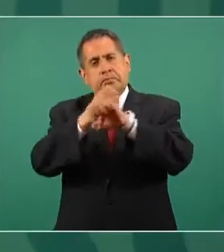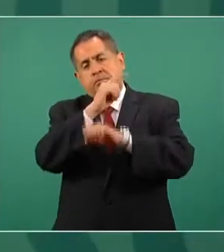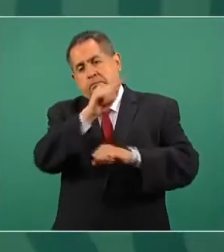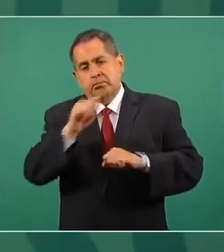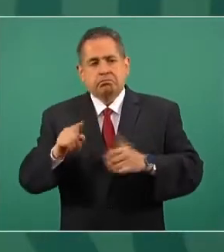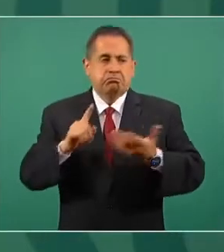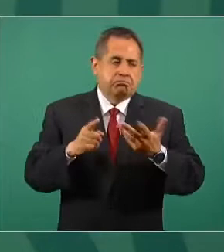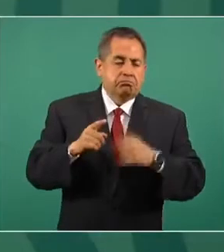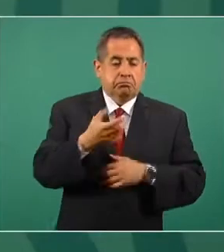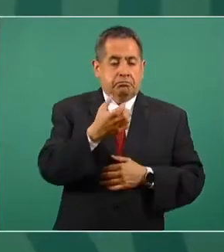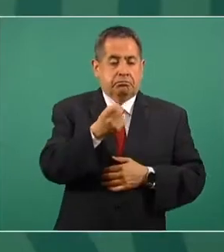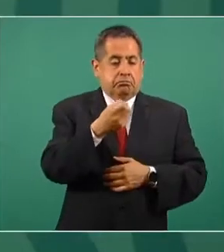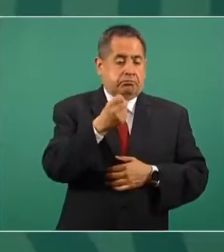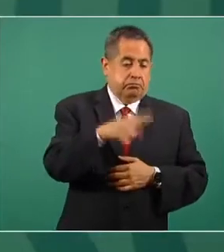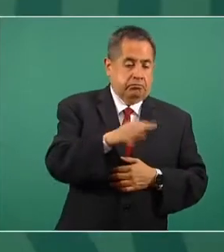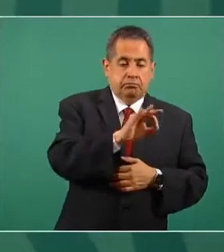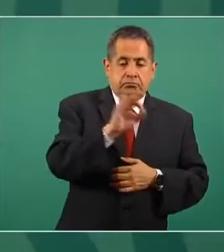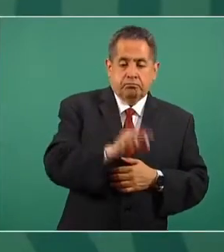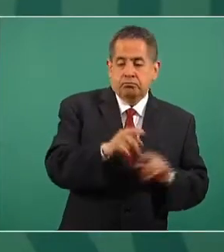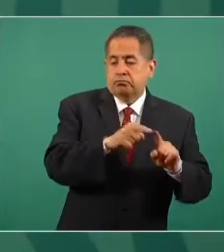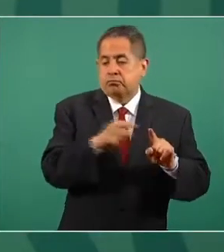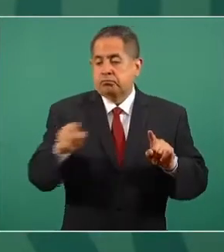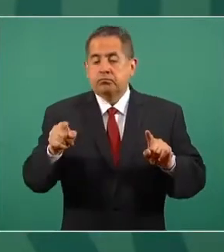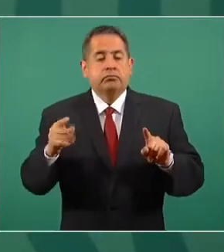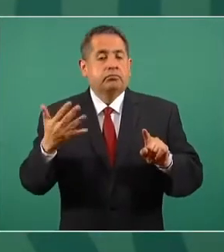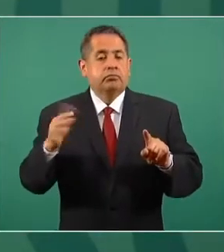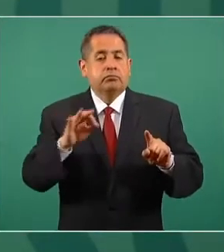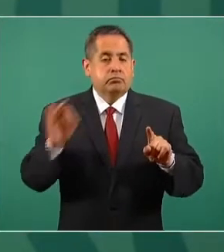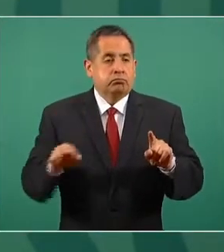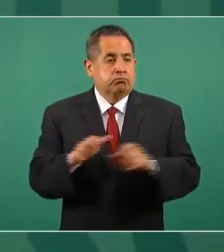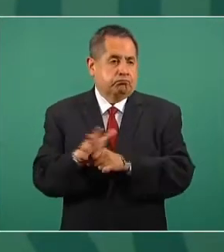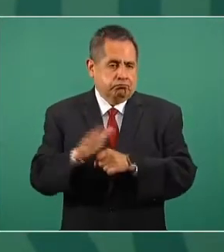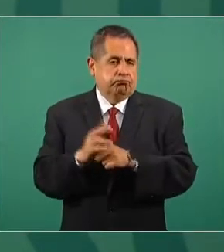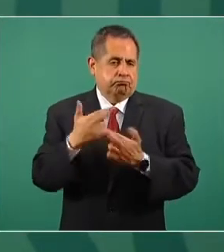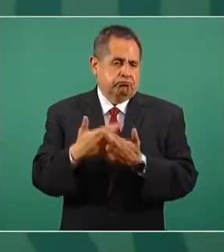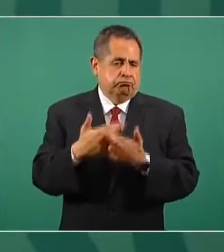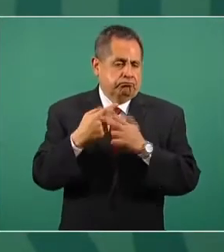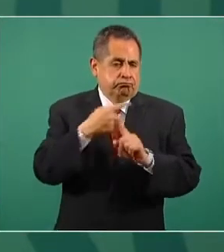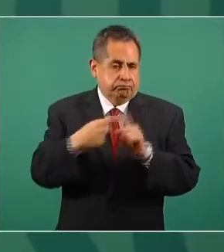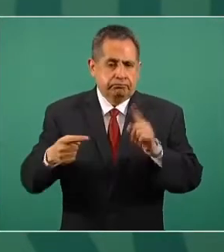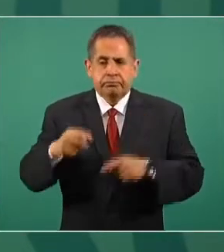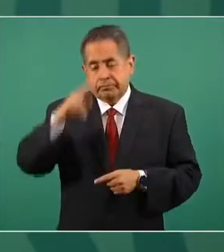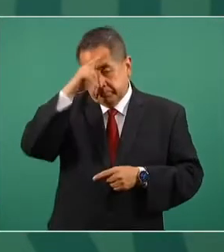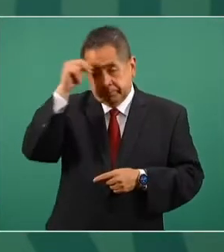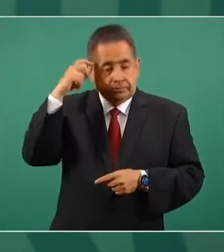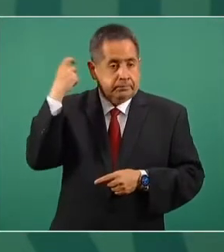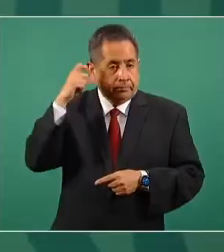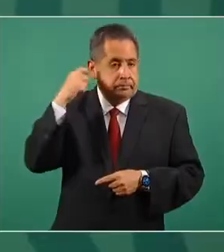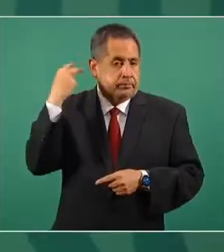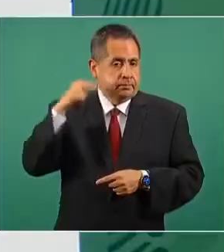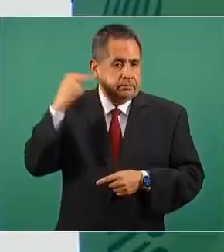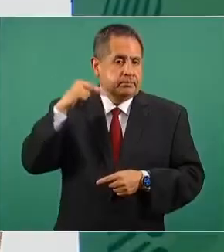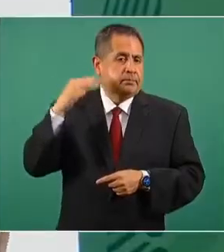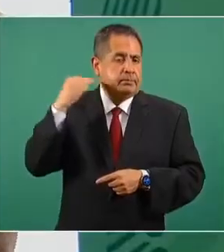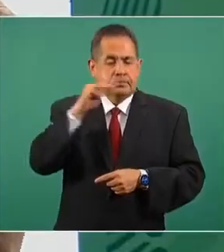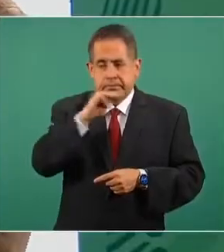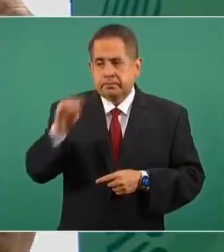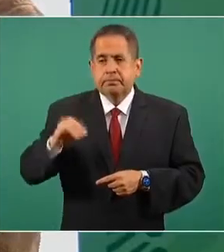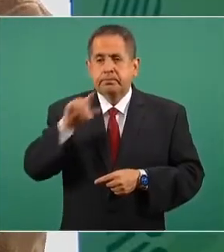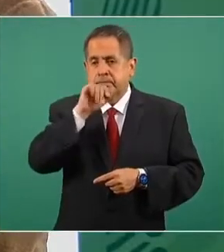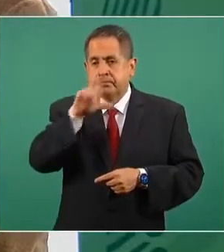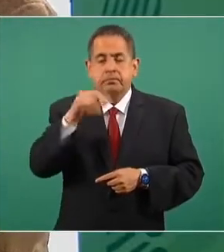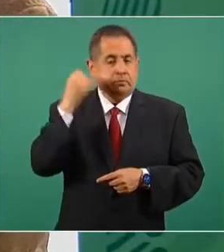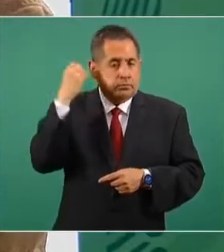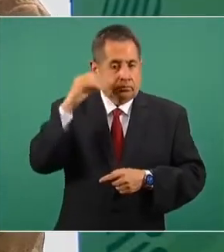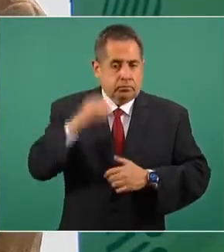entre el 69 por ciento y el 50 por ciento son Nayarit, Querétaro, Veracruz, Michoacán, Jalisco y